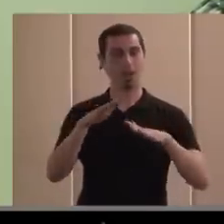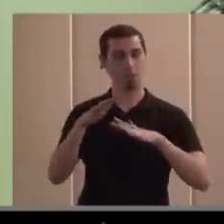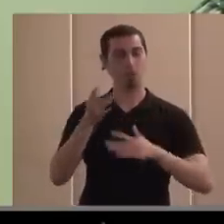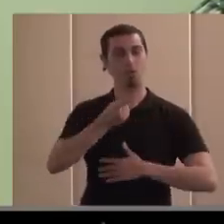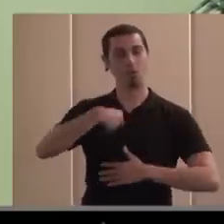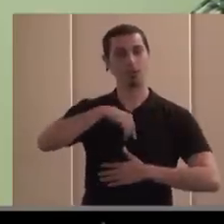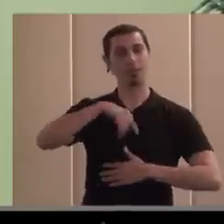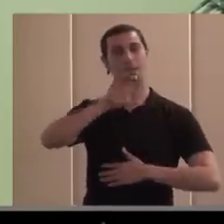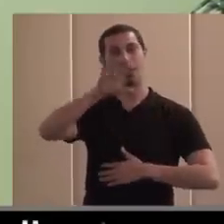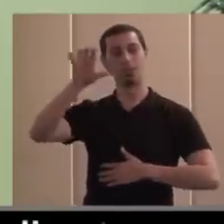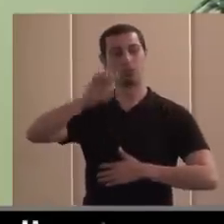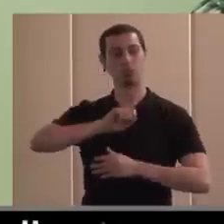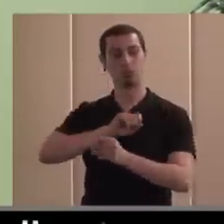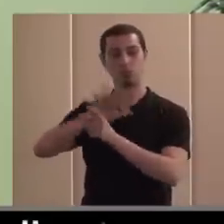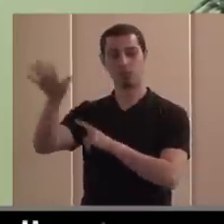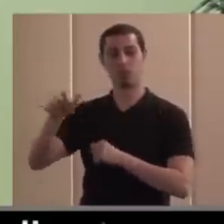a otros países